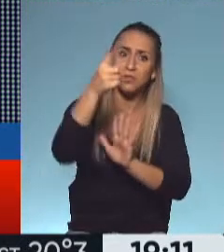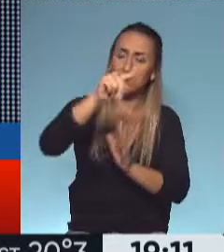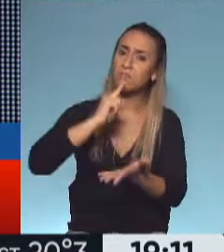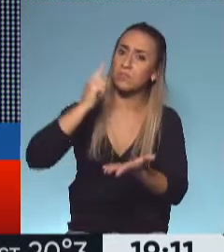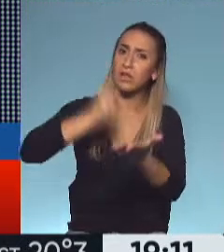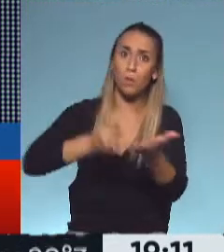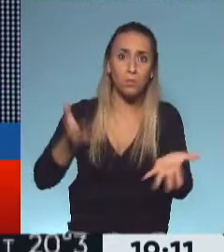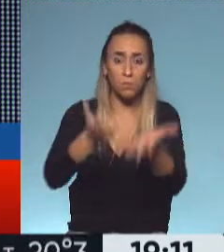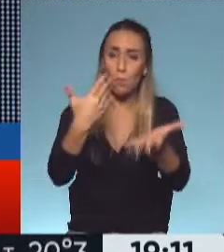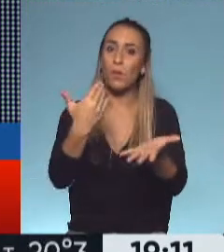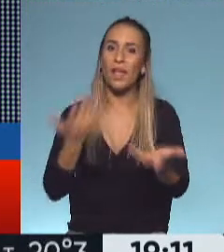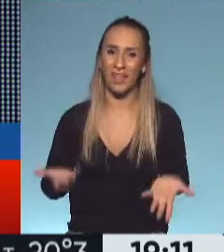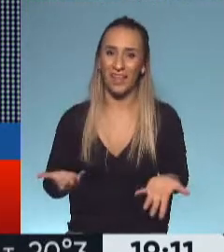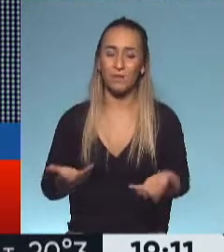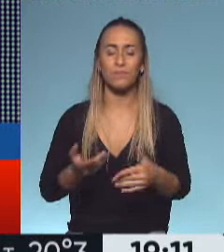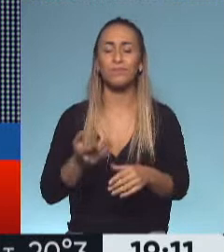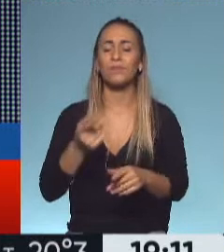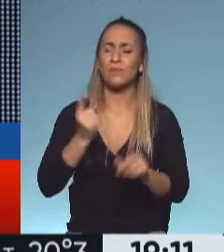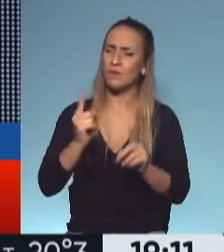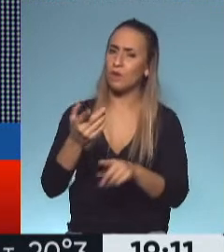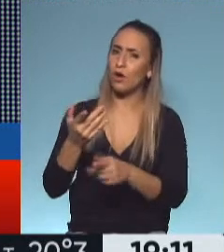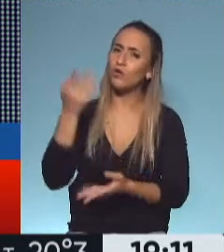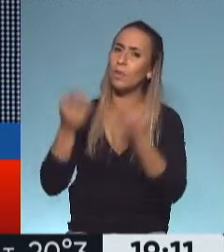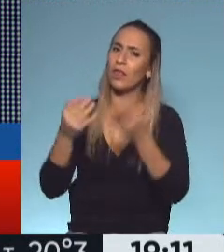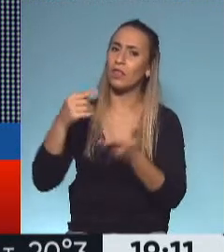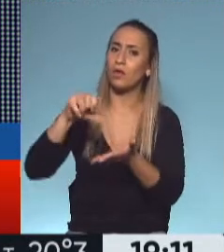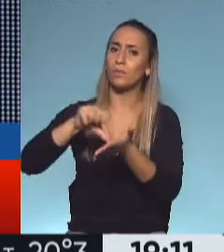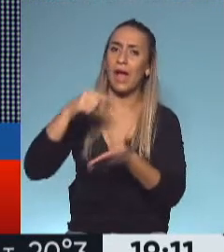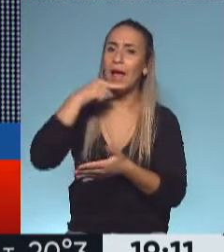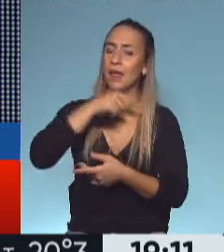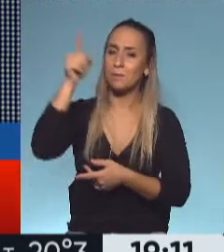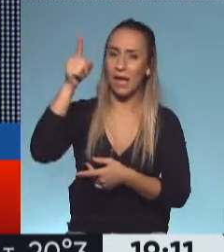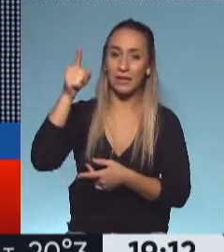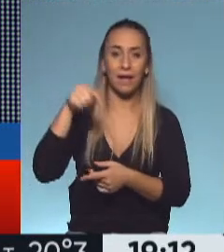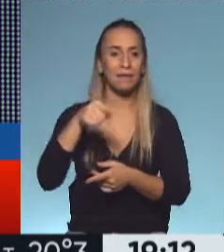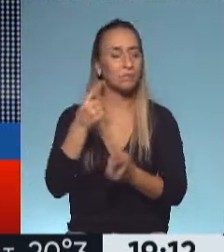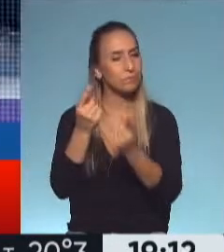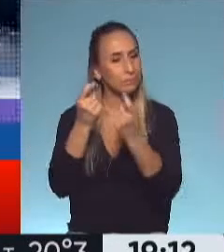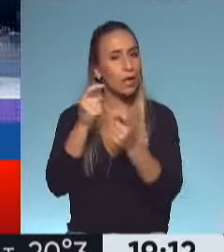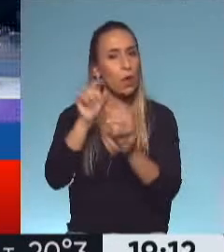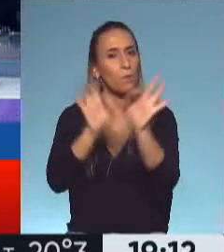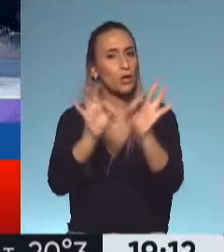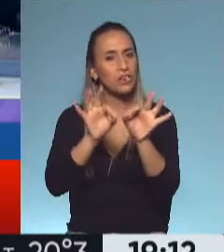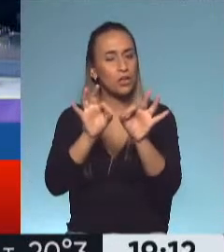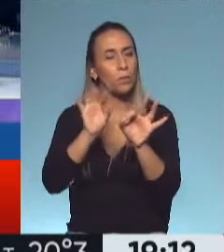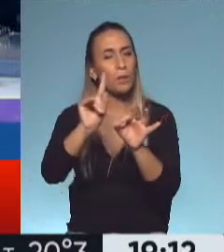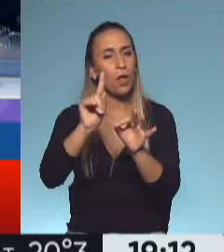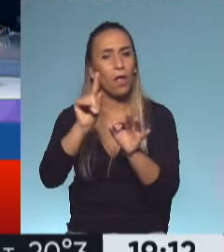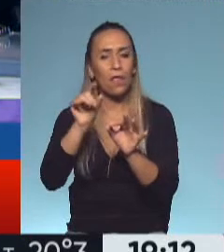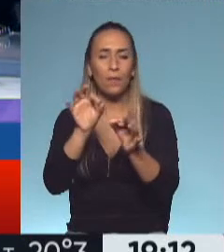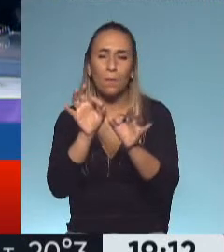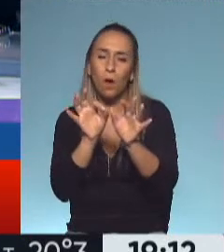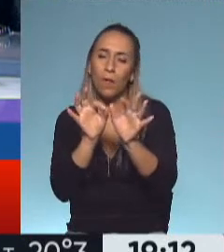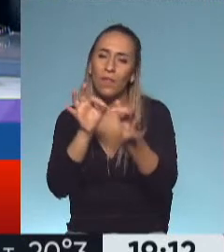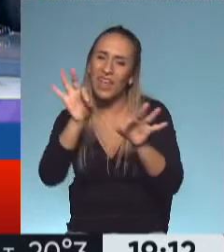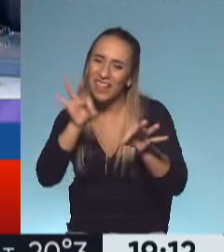vos recién decías la comparación con Alemania. Ahí es donde necesitamos la letra fina del proyecto. El caso alemán es muy puntual,